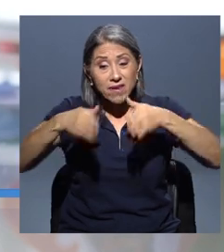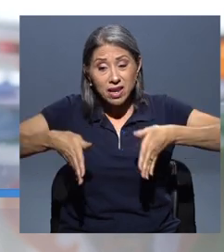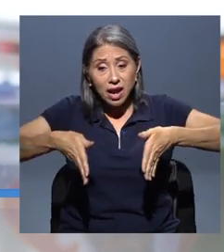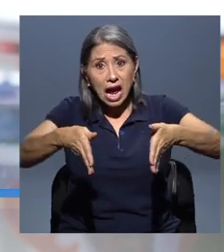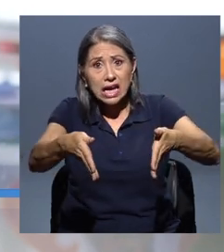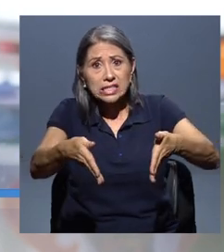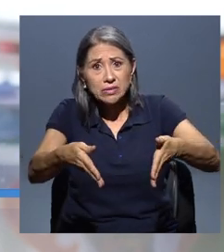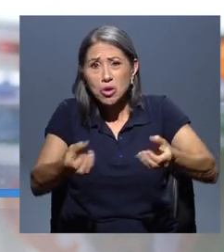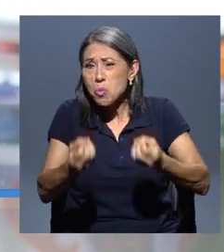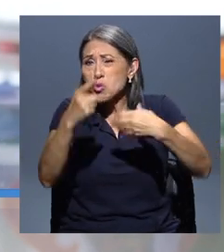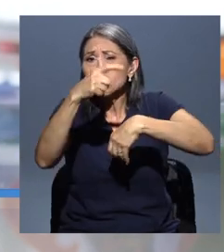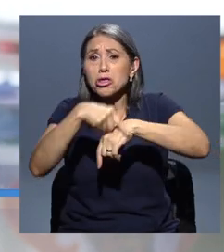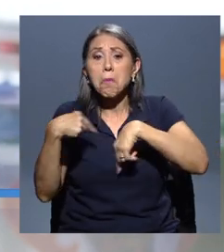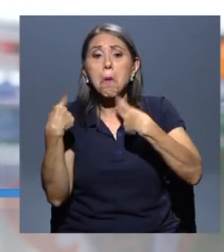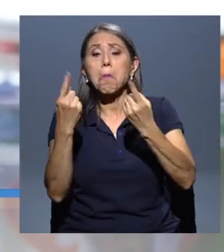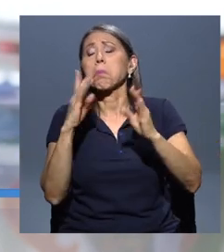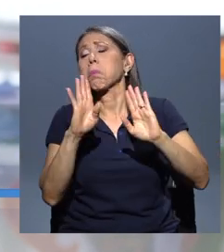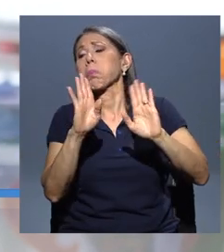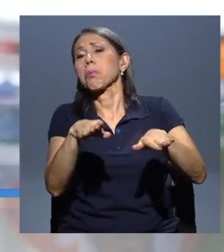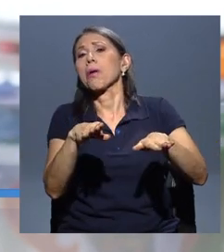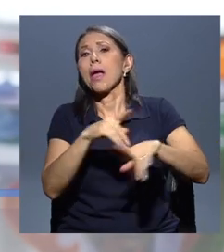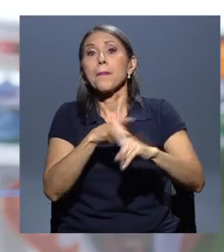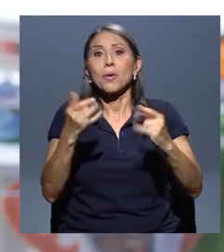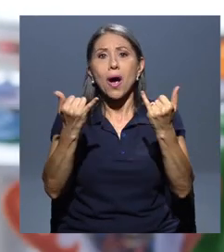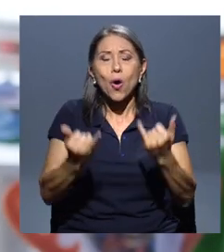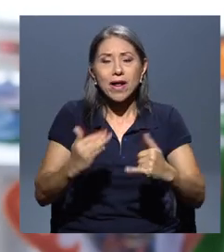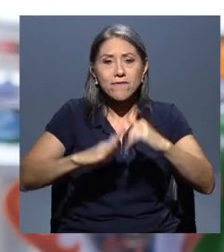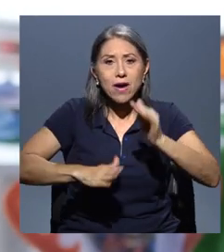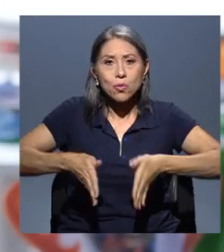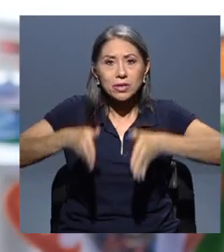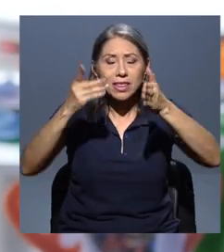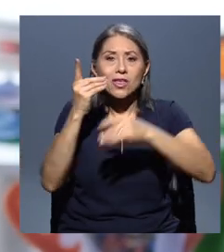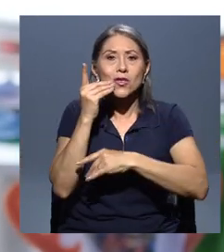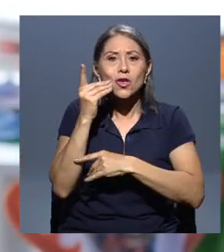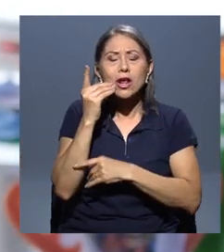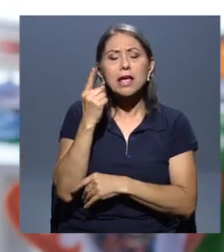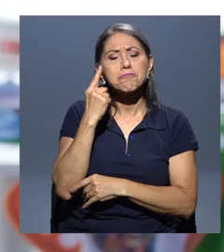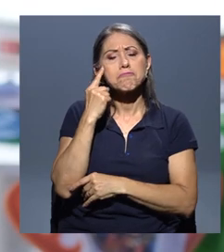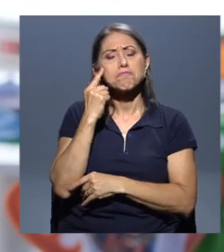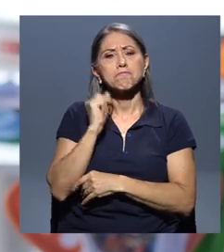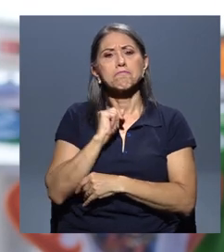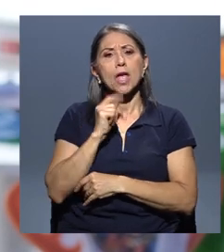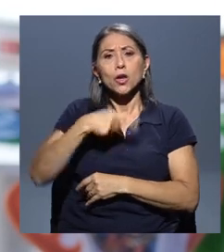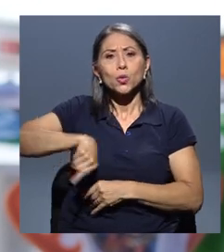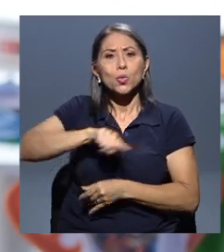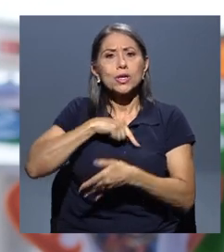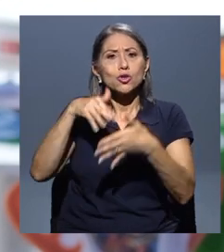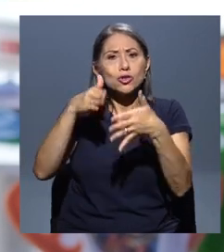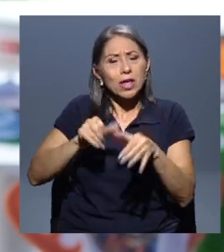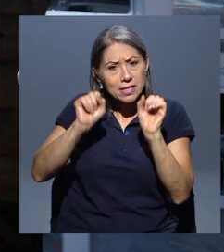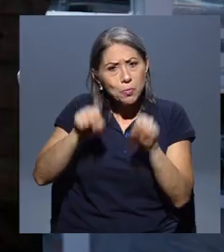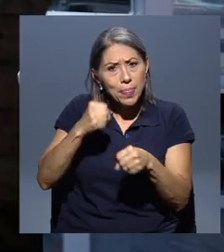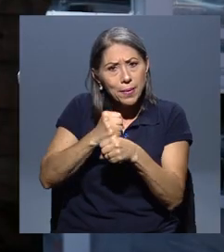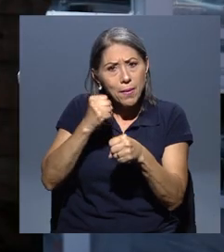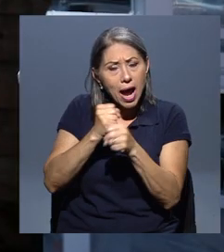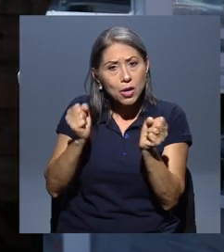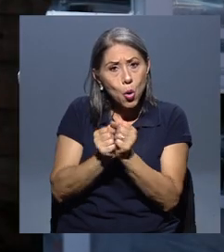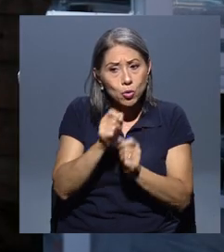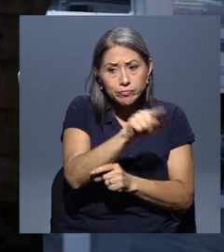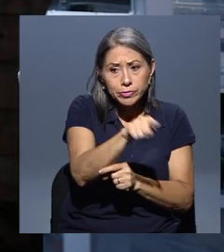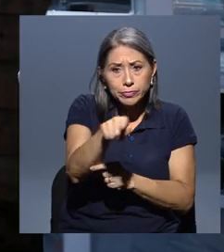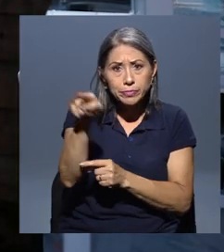tiempo y la Facultad de Odontología vio la necesidad de que nuestros estudiantes trabajaran con poblaciones de este tipo y